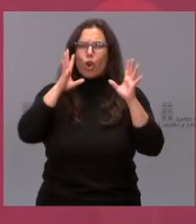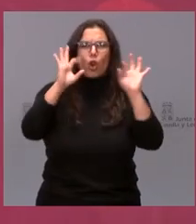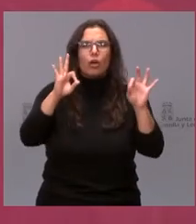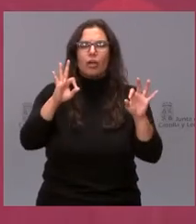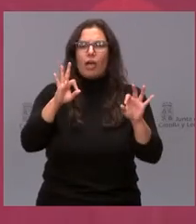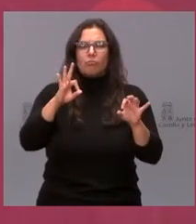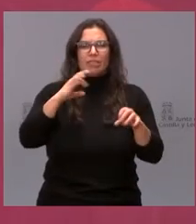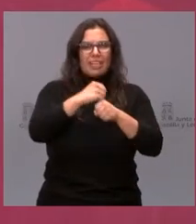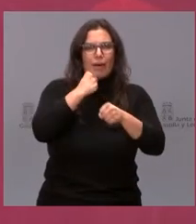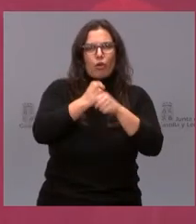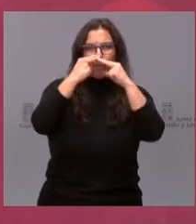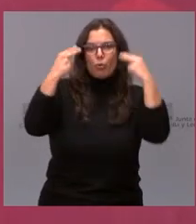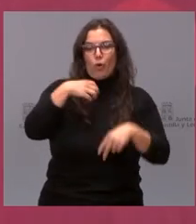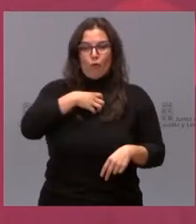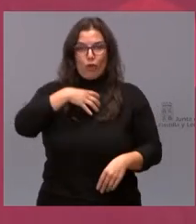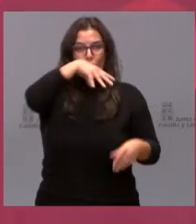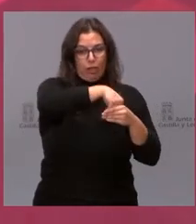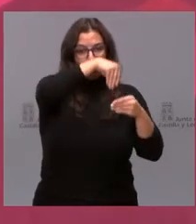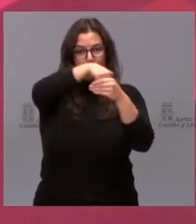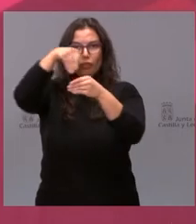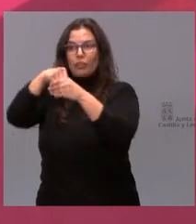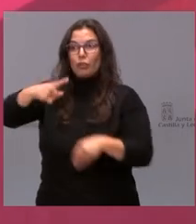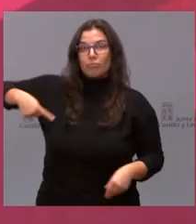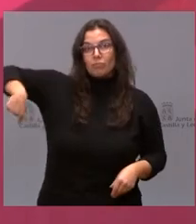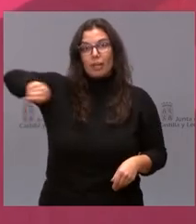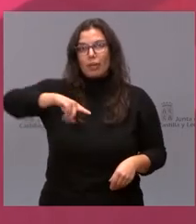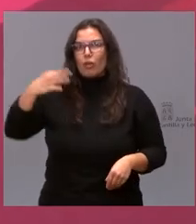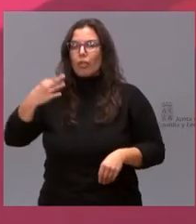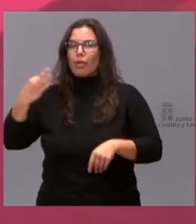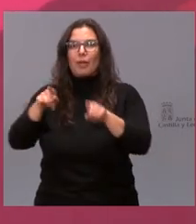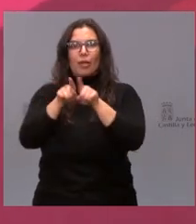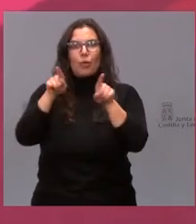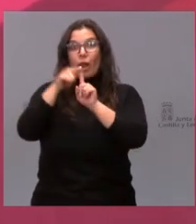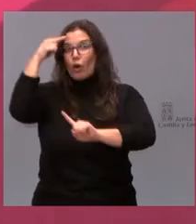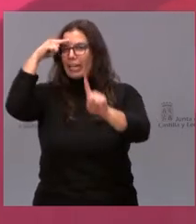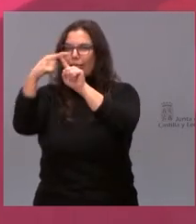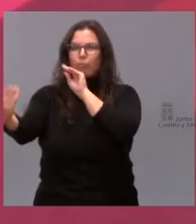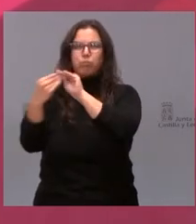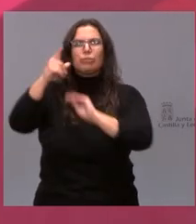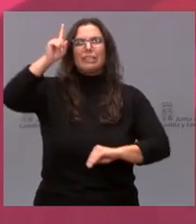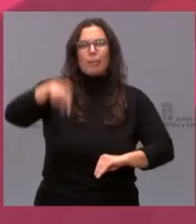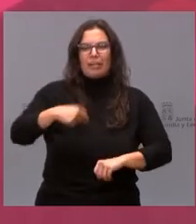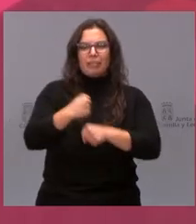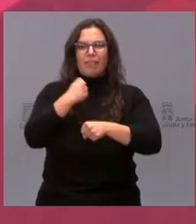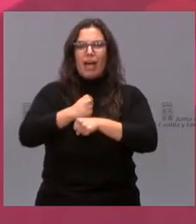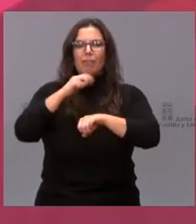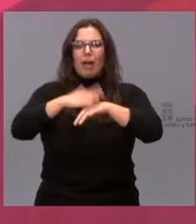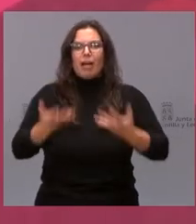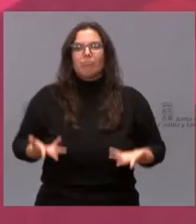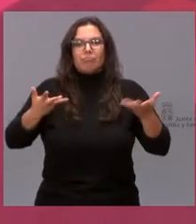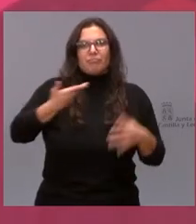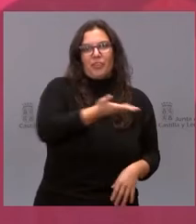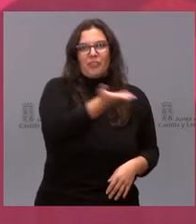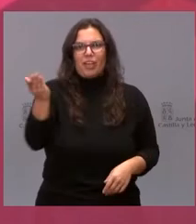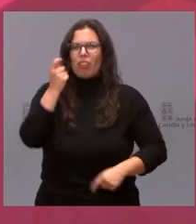trabajadores públicos que deben ser fieles al mismo objetivo de trabajar para los vecinos, dándoles